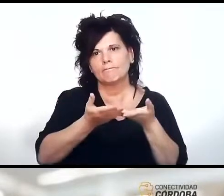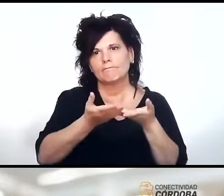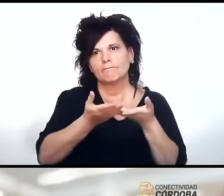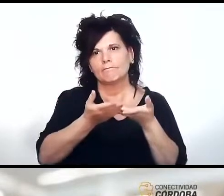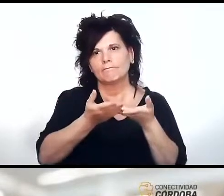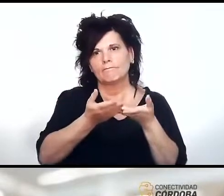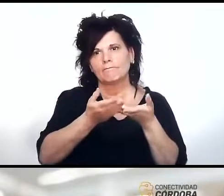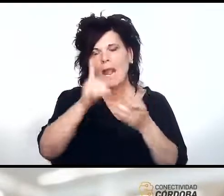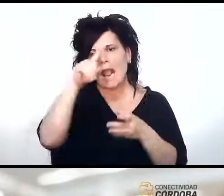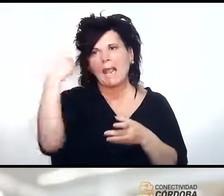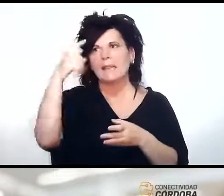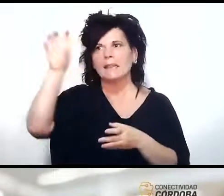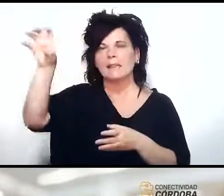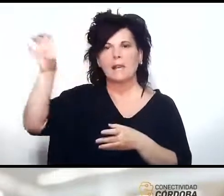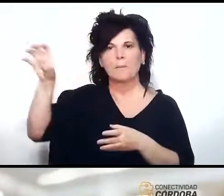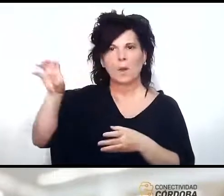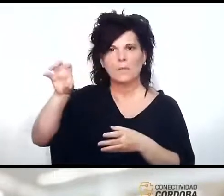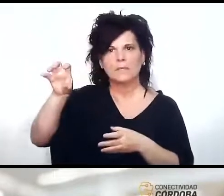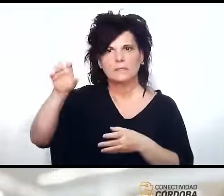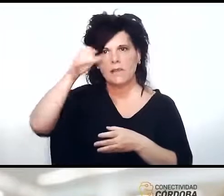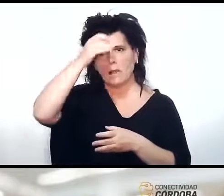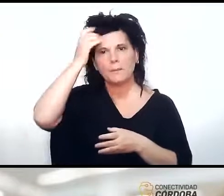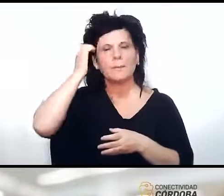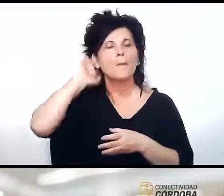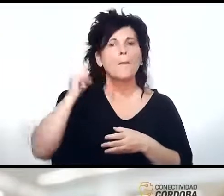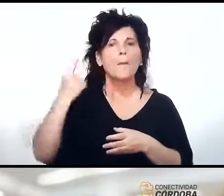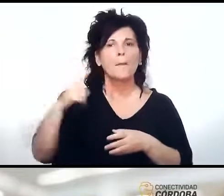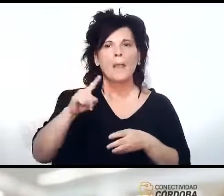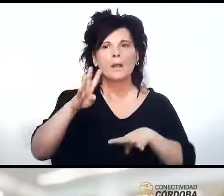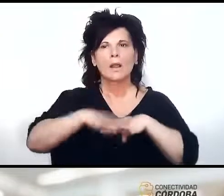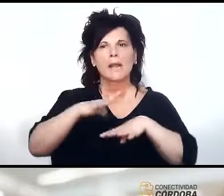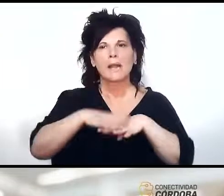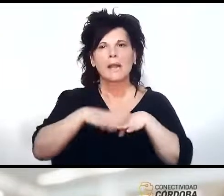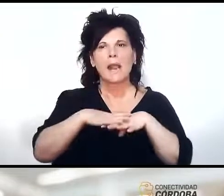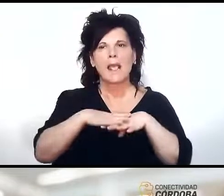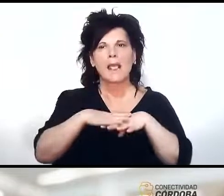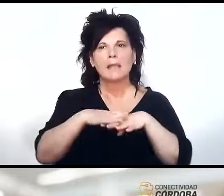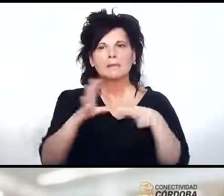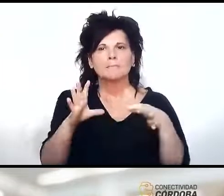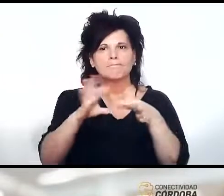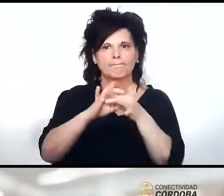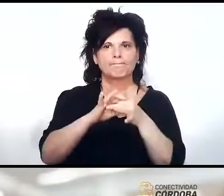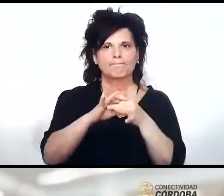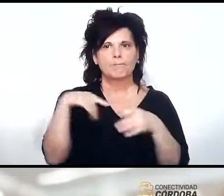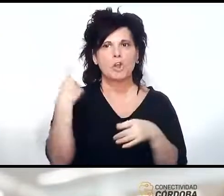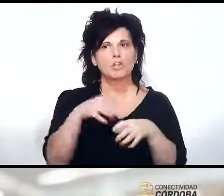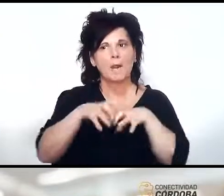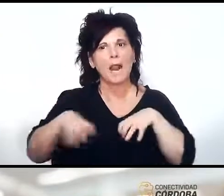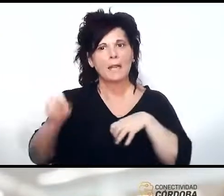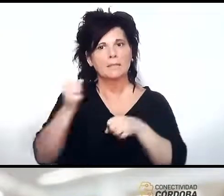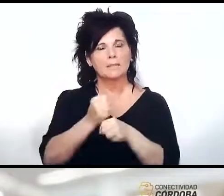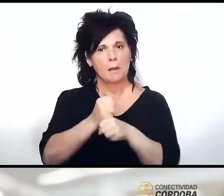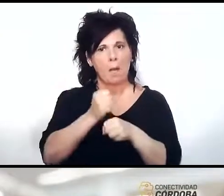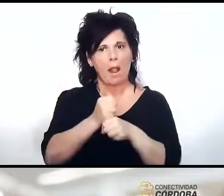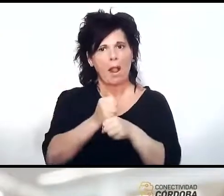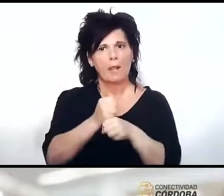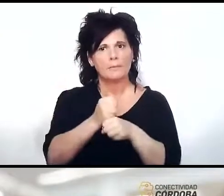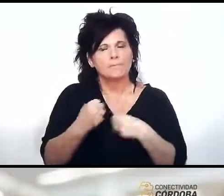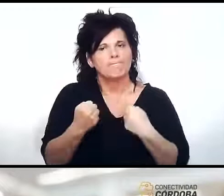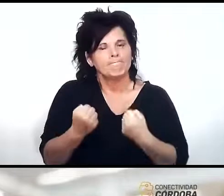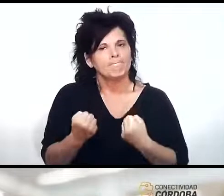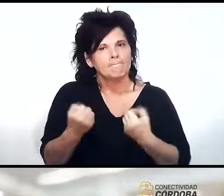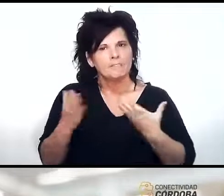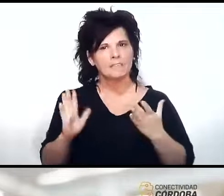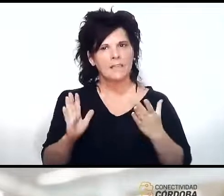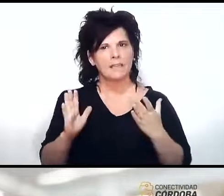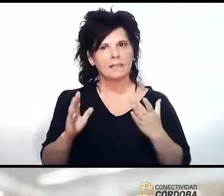ellos quisieran pero son redes complementarias lo que estamos trabajando con la agencia es en tratar de que lo